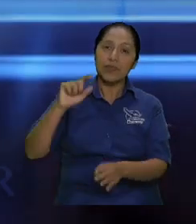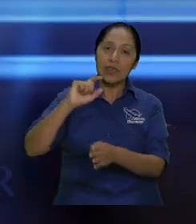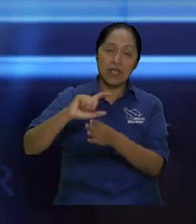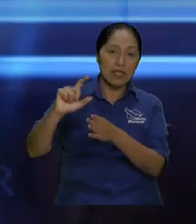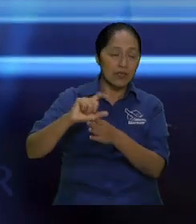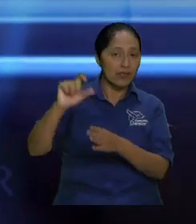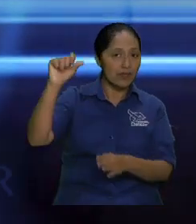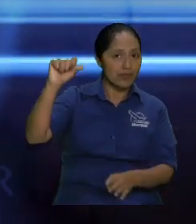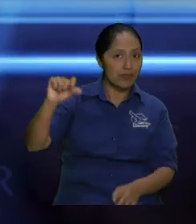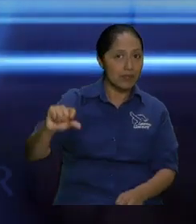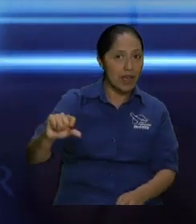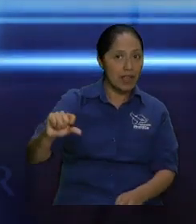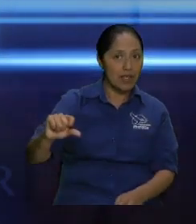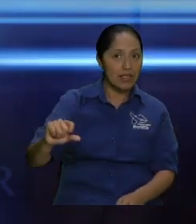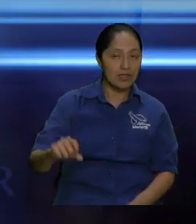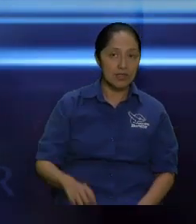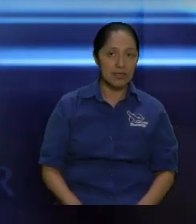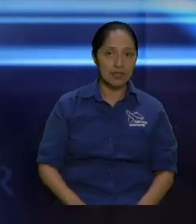ahora